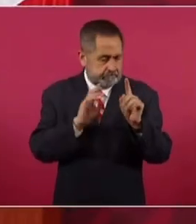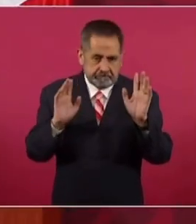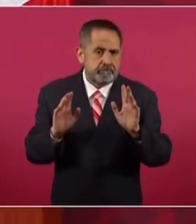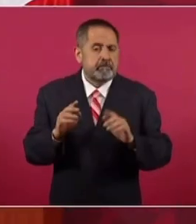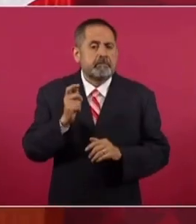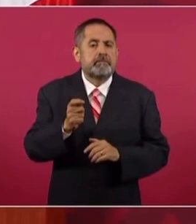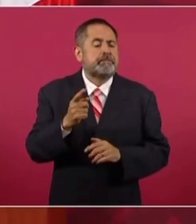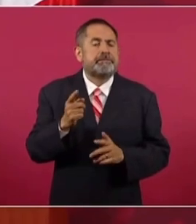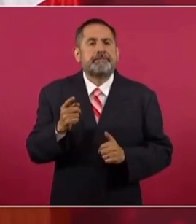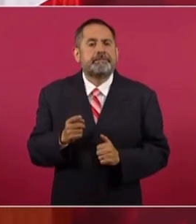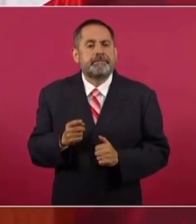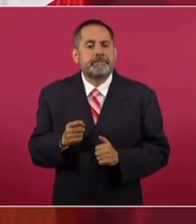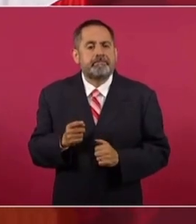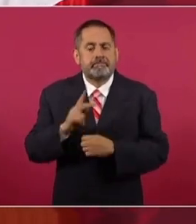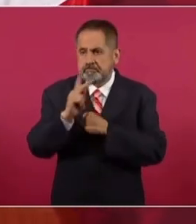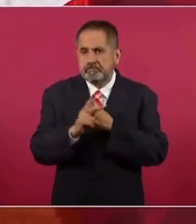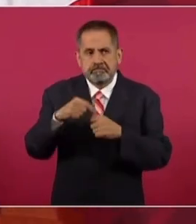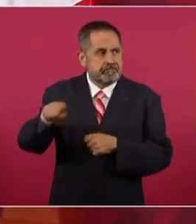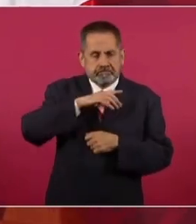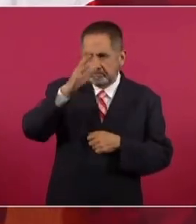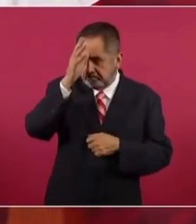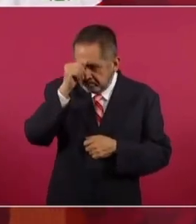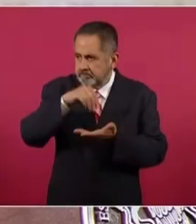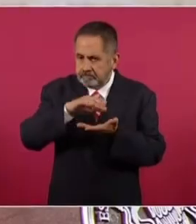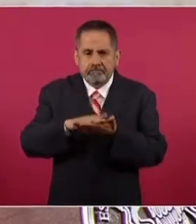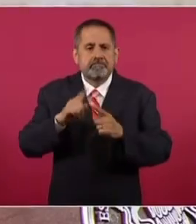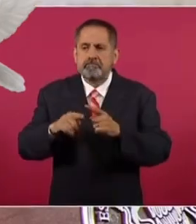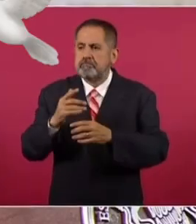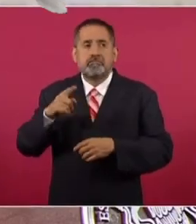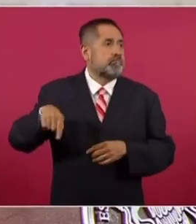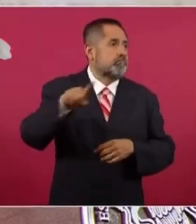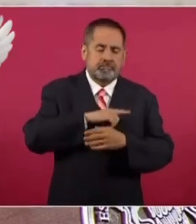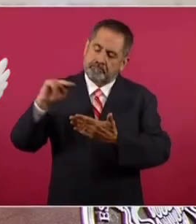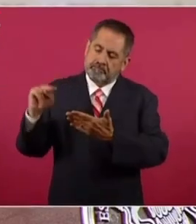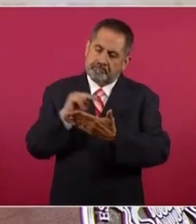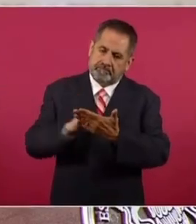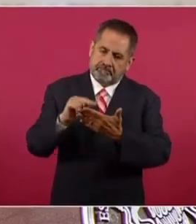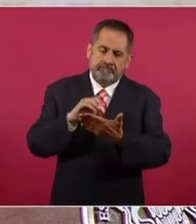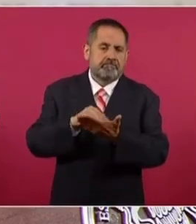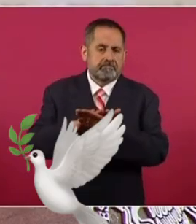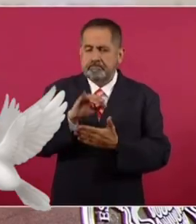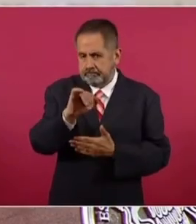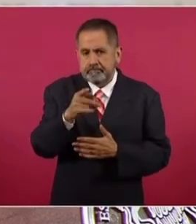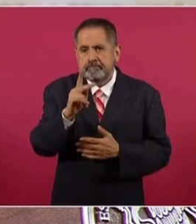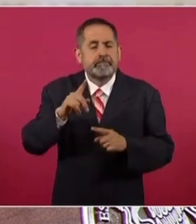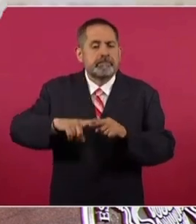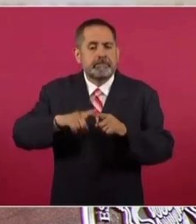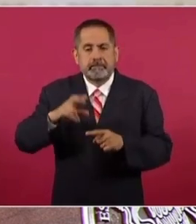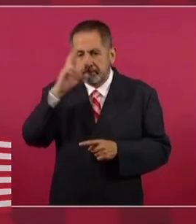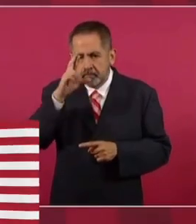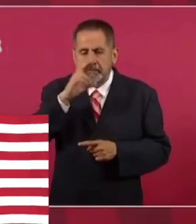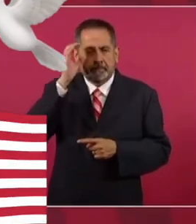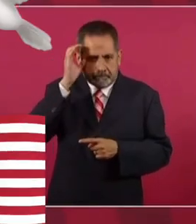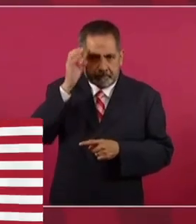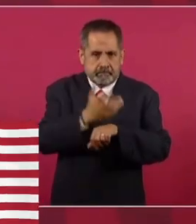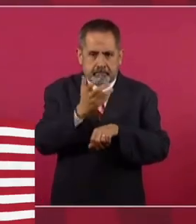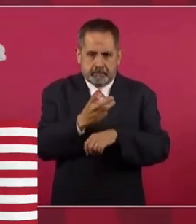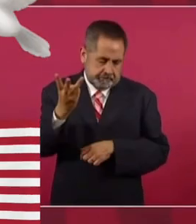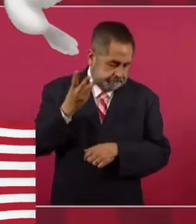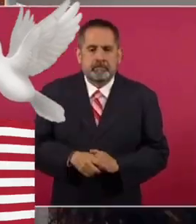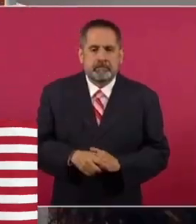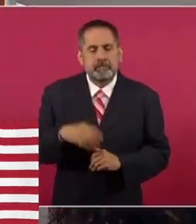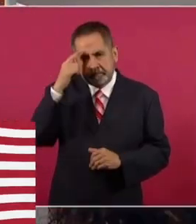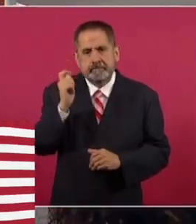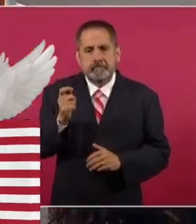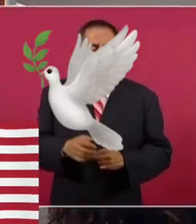un acuerdo que suscriban principalmente Rusia, China y Estados